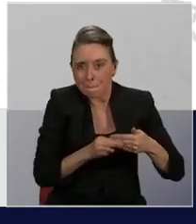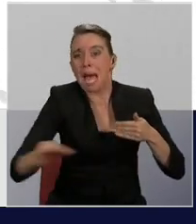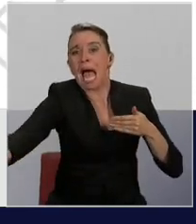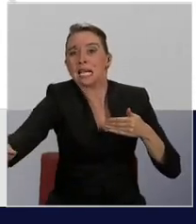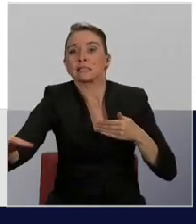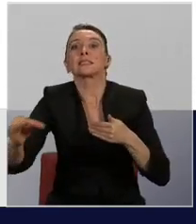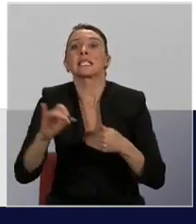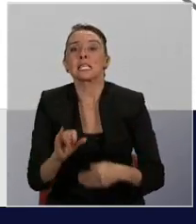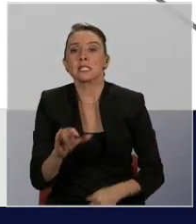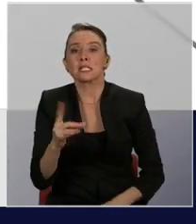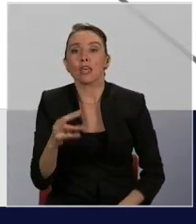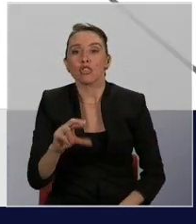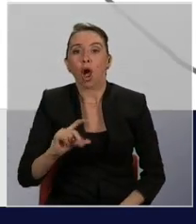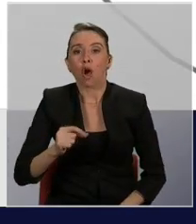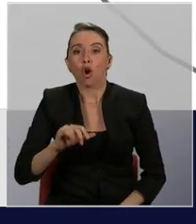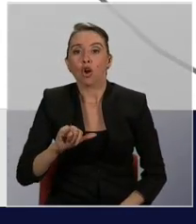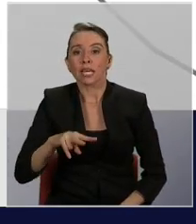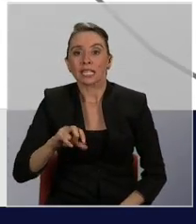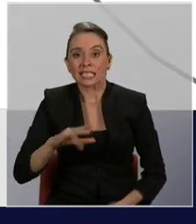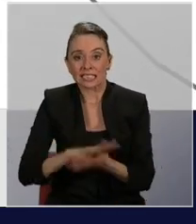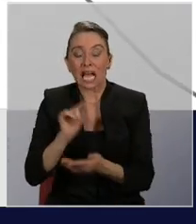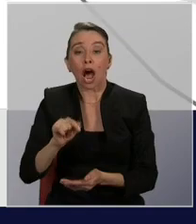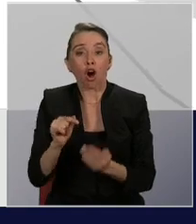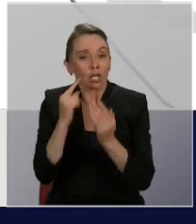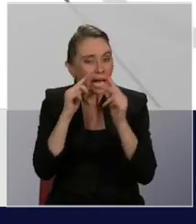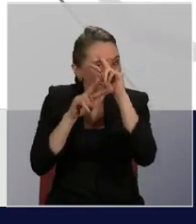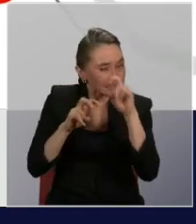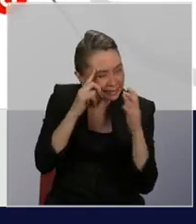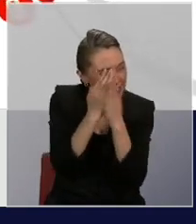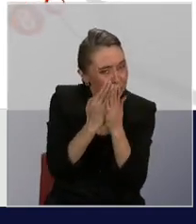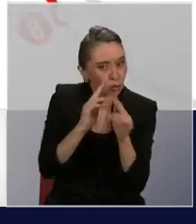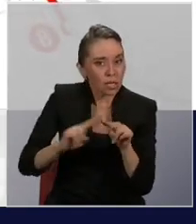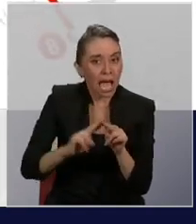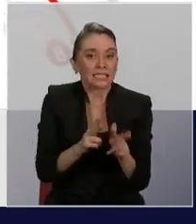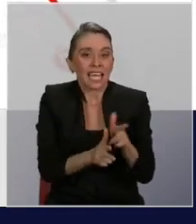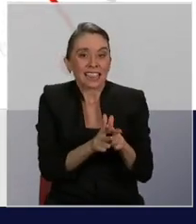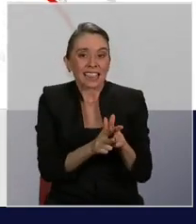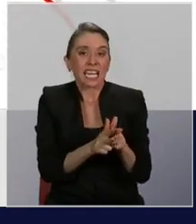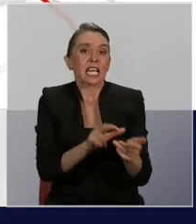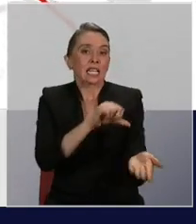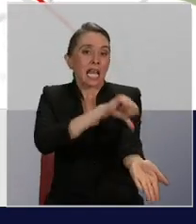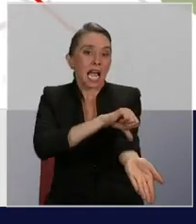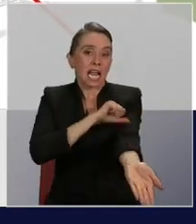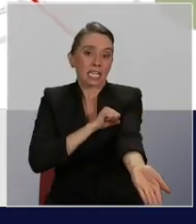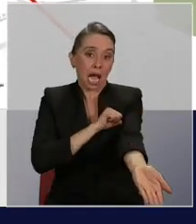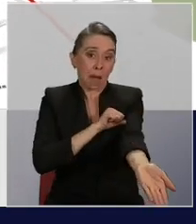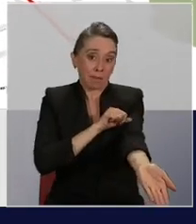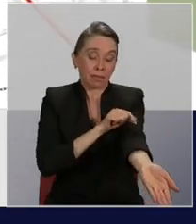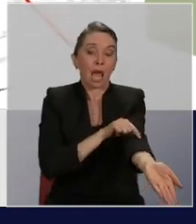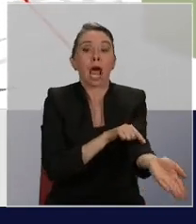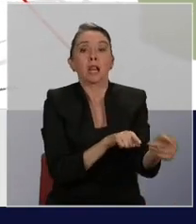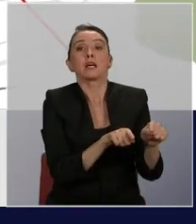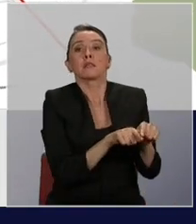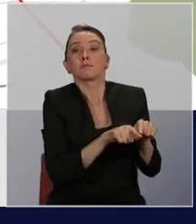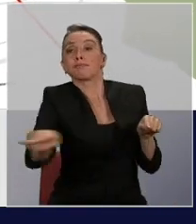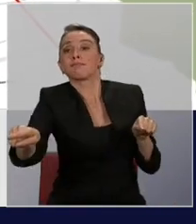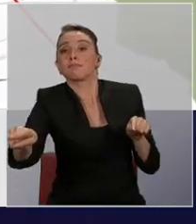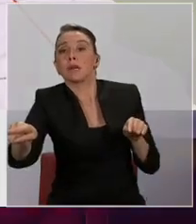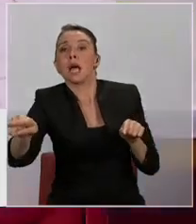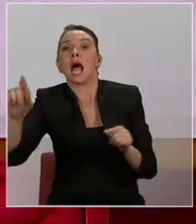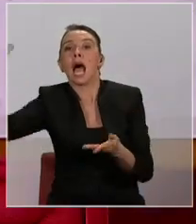está en pleno estudio un tren que permitirá unir la capital con el aeropuerto Arturo Merino Benítez.